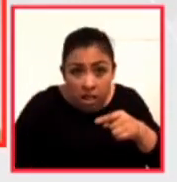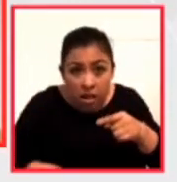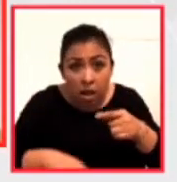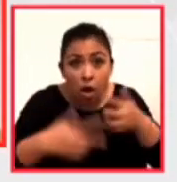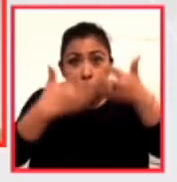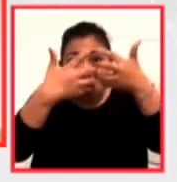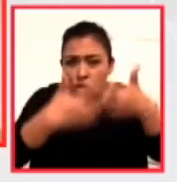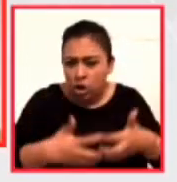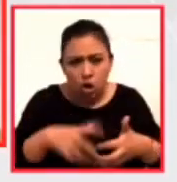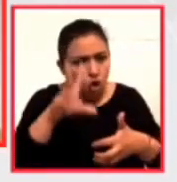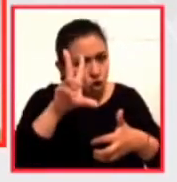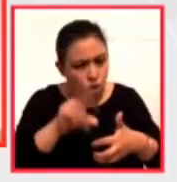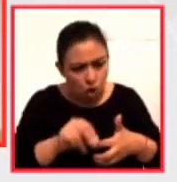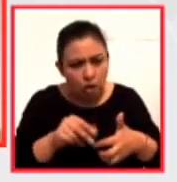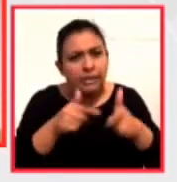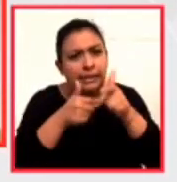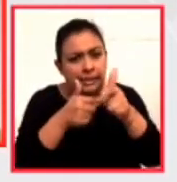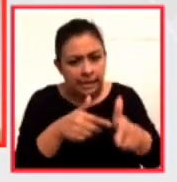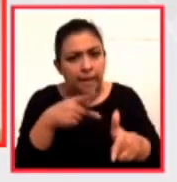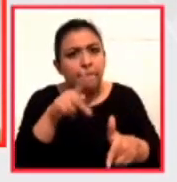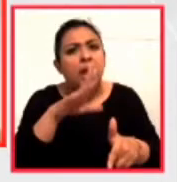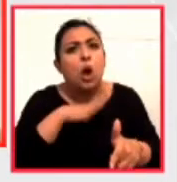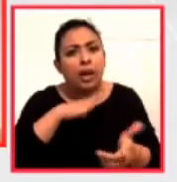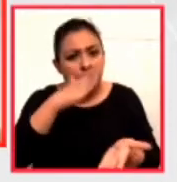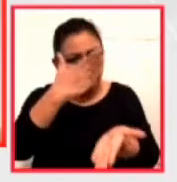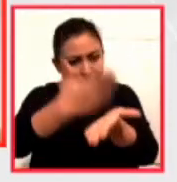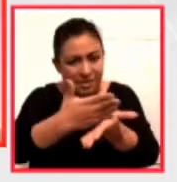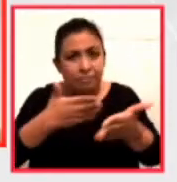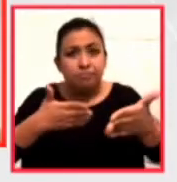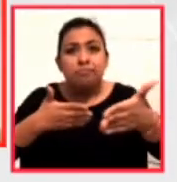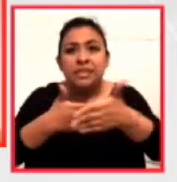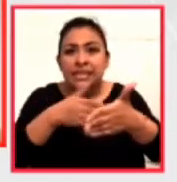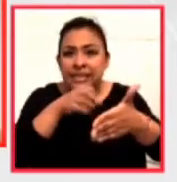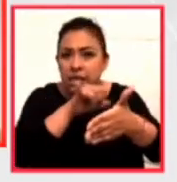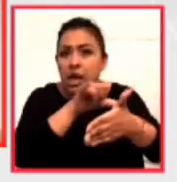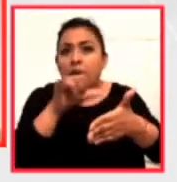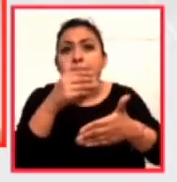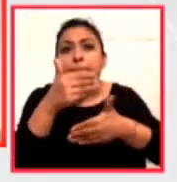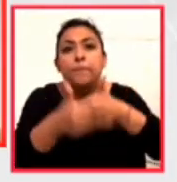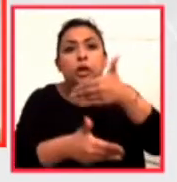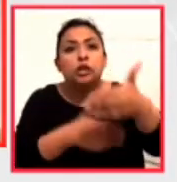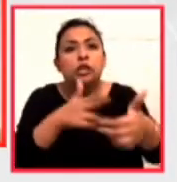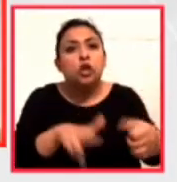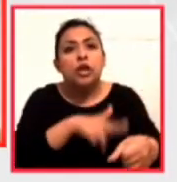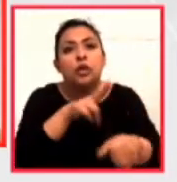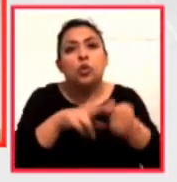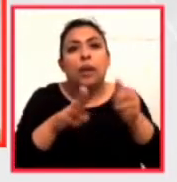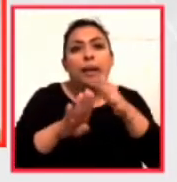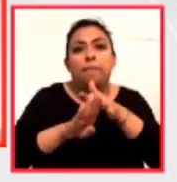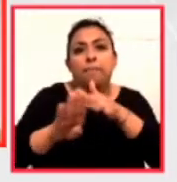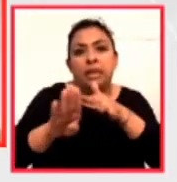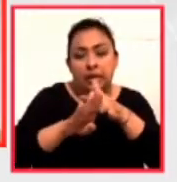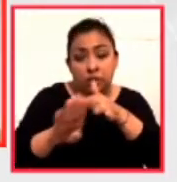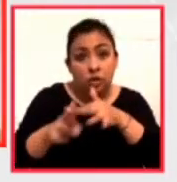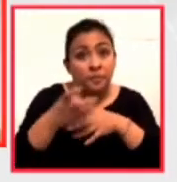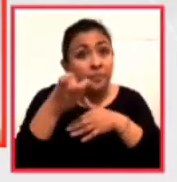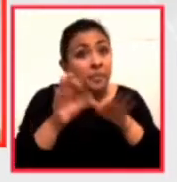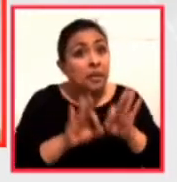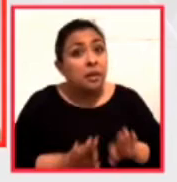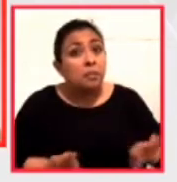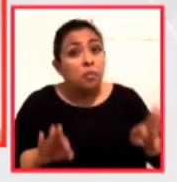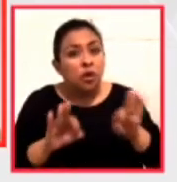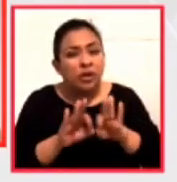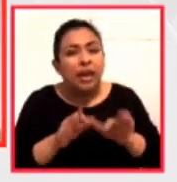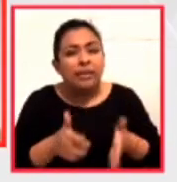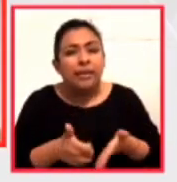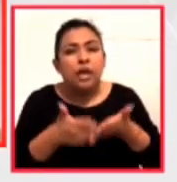manera se establece un límite a lo que tiene que ver con el proceso natural de la migración. Y eso es muy importante para entender un